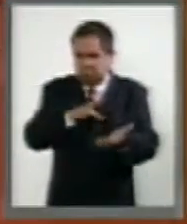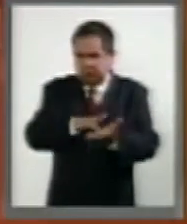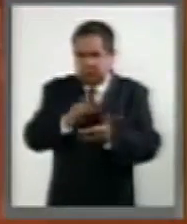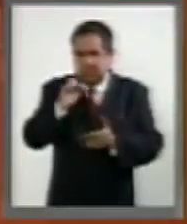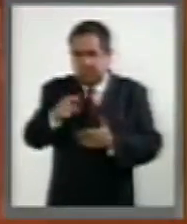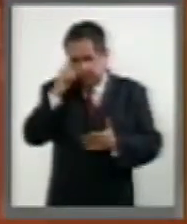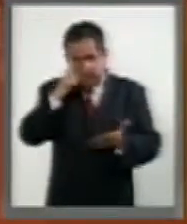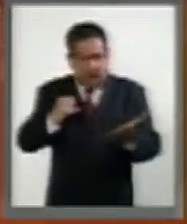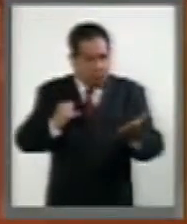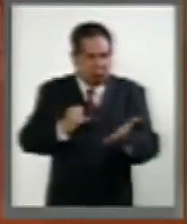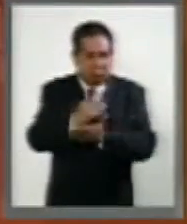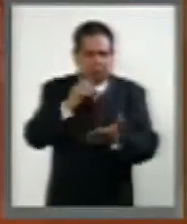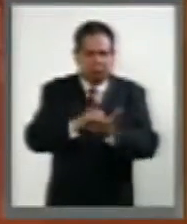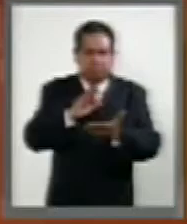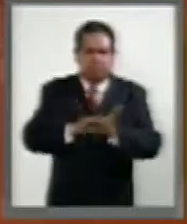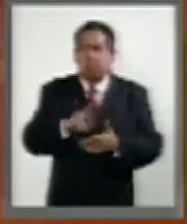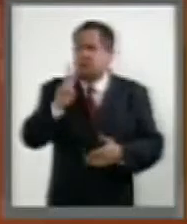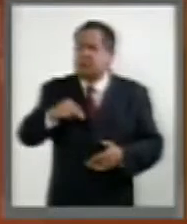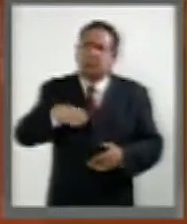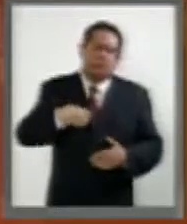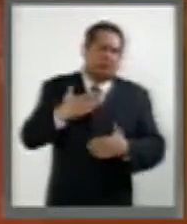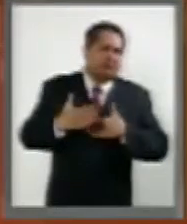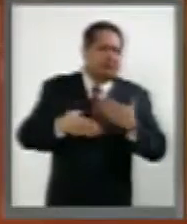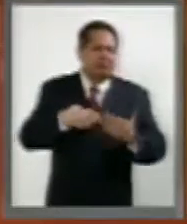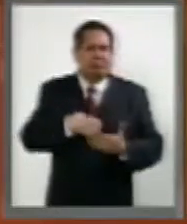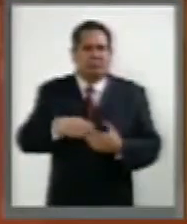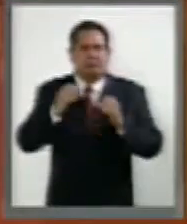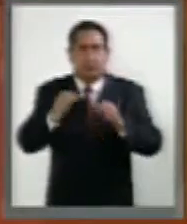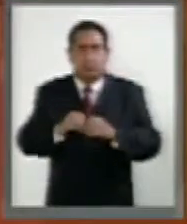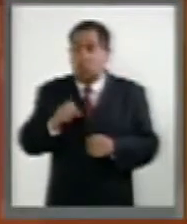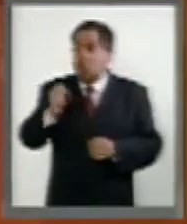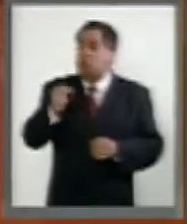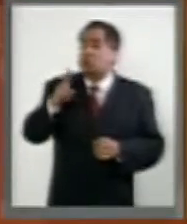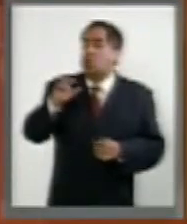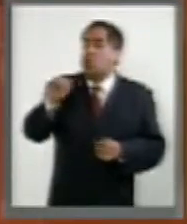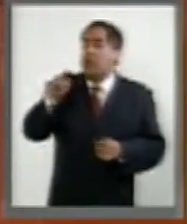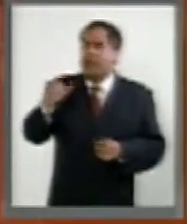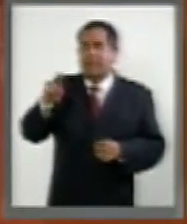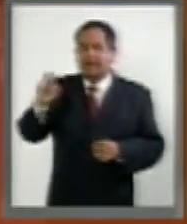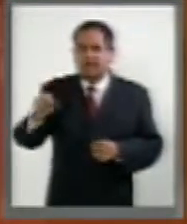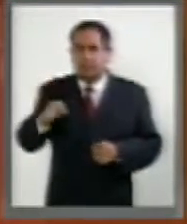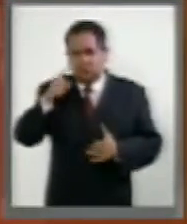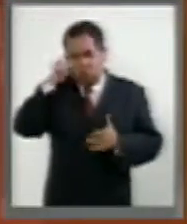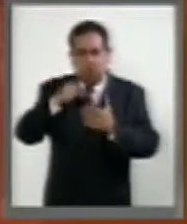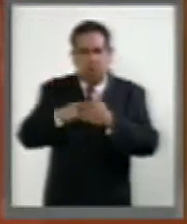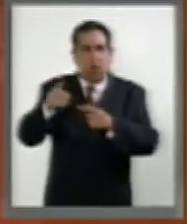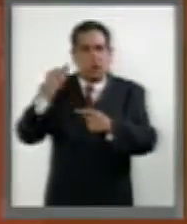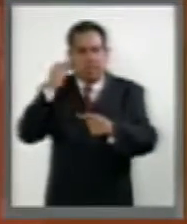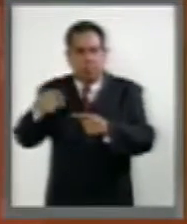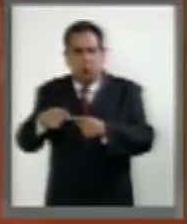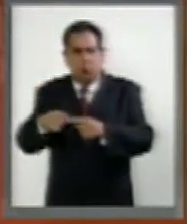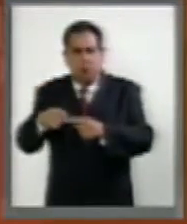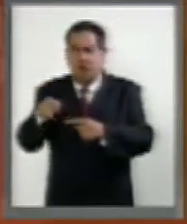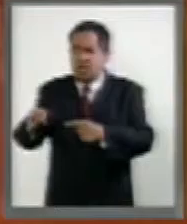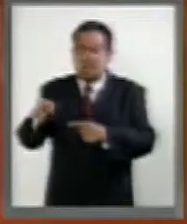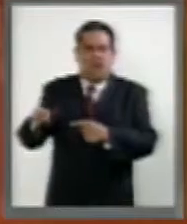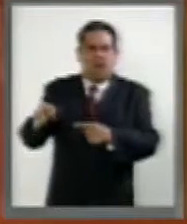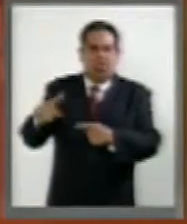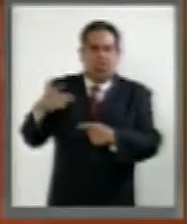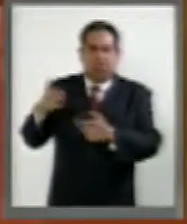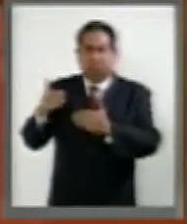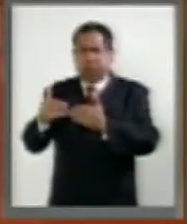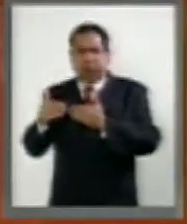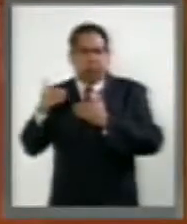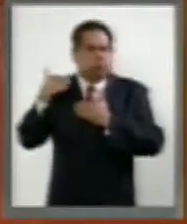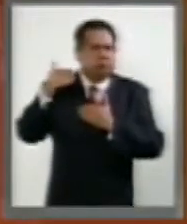para dictaminar el día de hoy. Lo hacemos con mucha alegría. Sor Juana Inés no creo que haya sido una mujer de su tiempo. Creo que fue una mujer que se